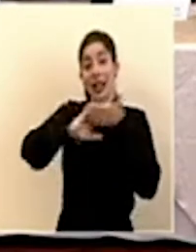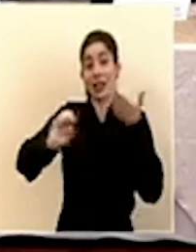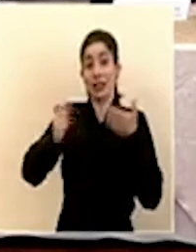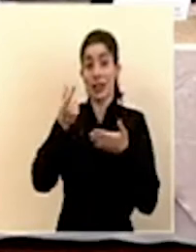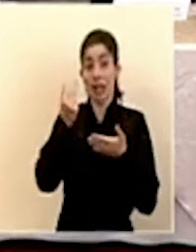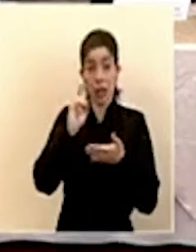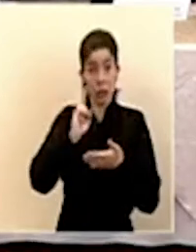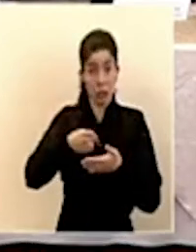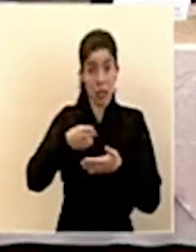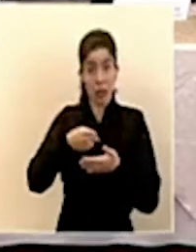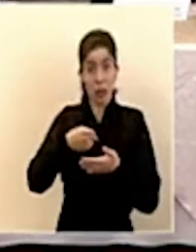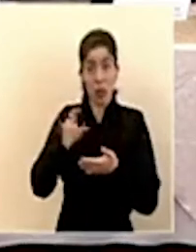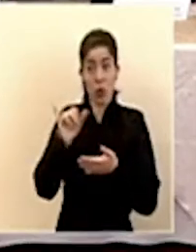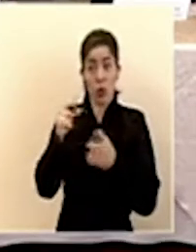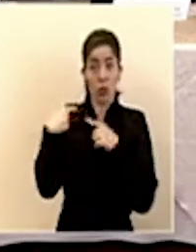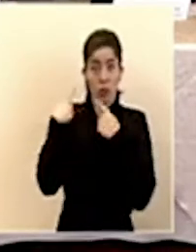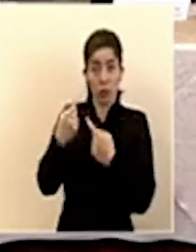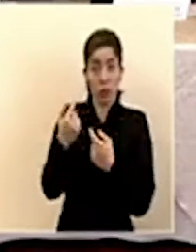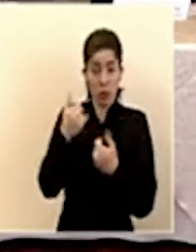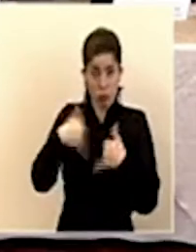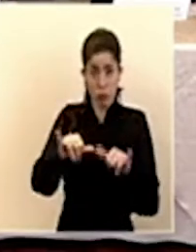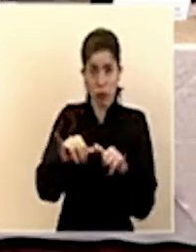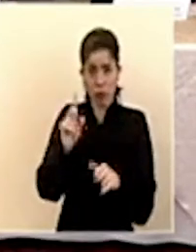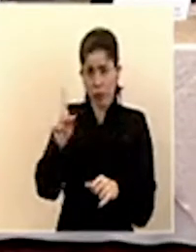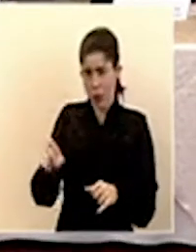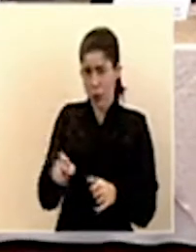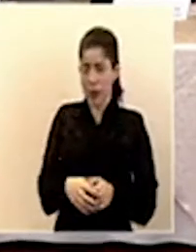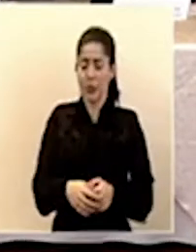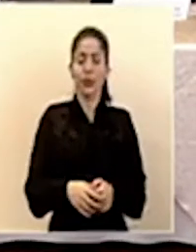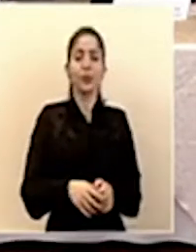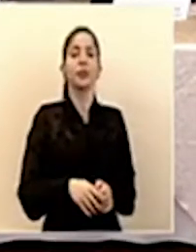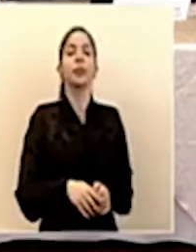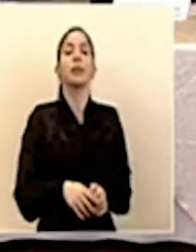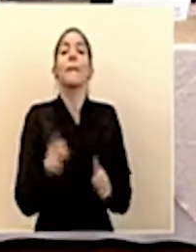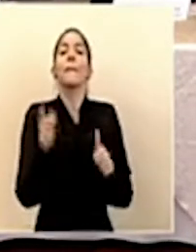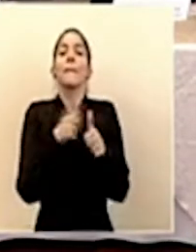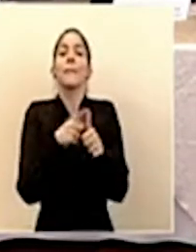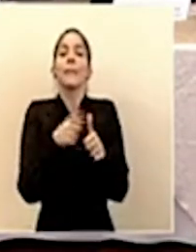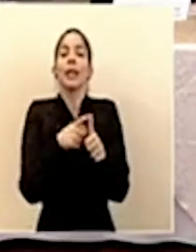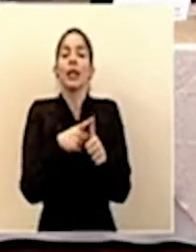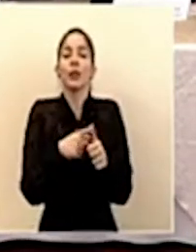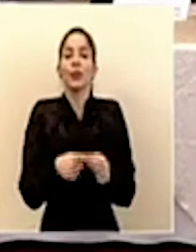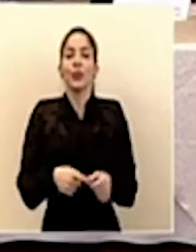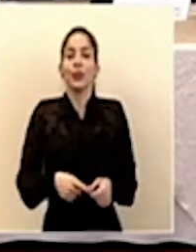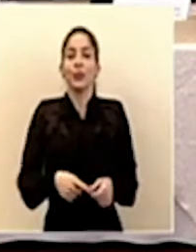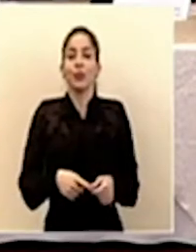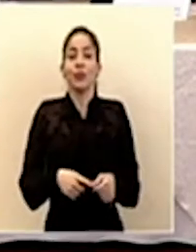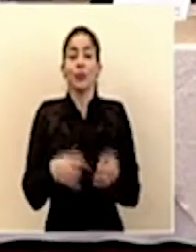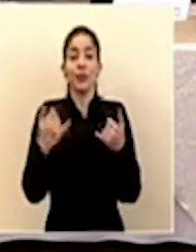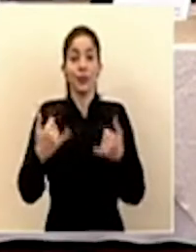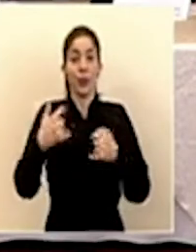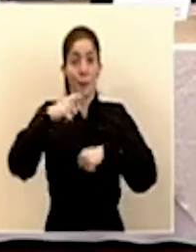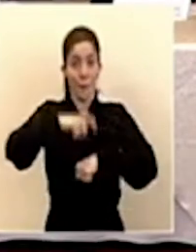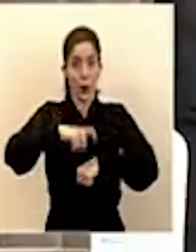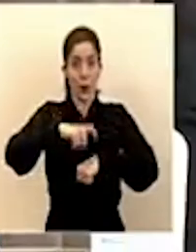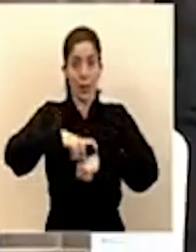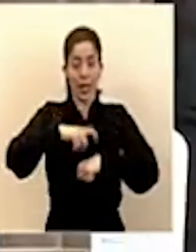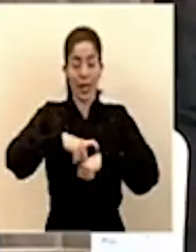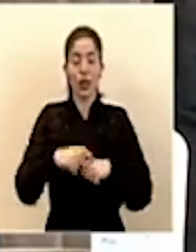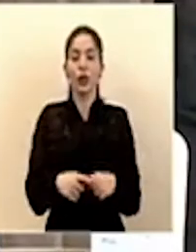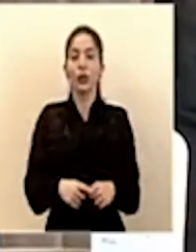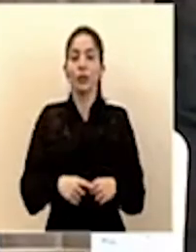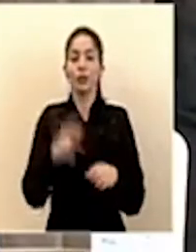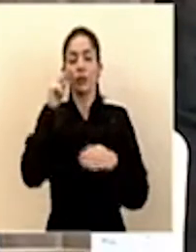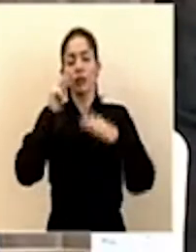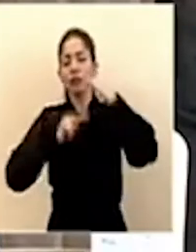mantendrán tal y como están hoy, señor Ministro. Primero que todo, en estos momentos, las